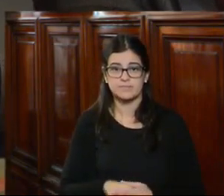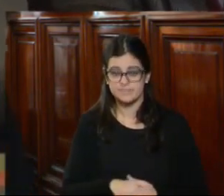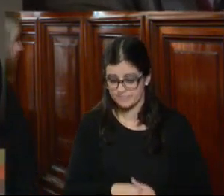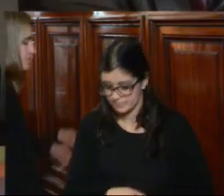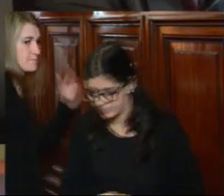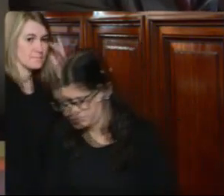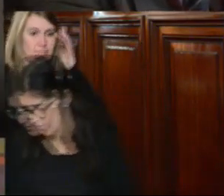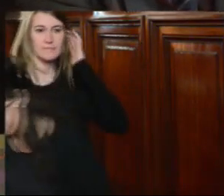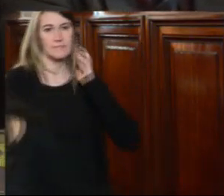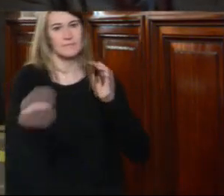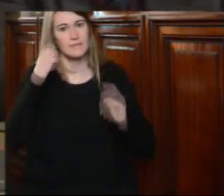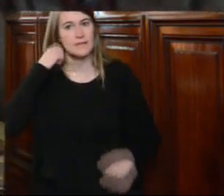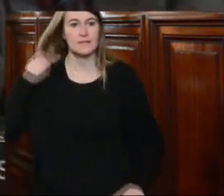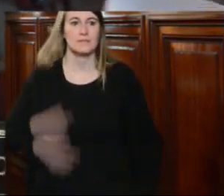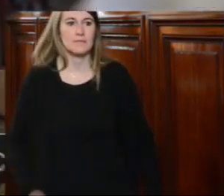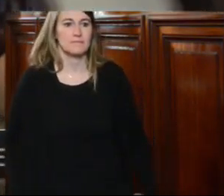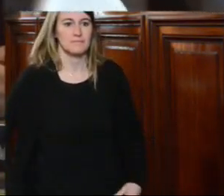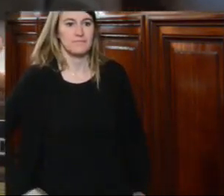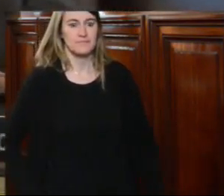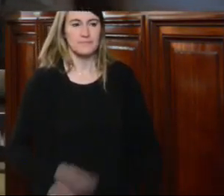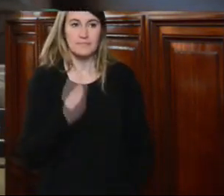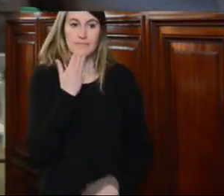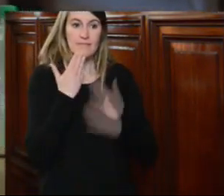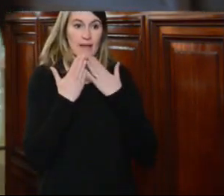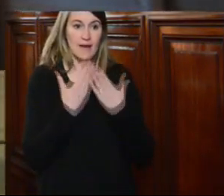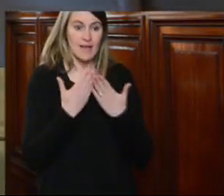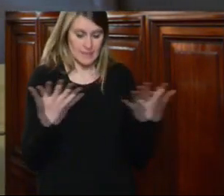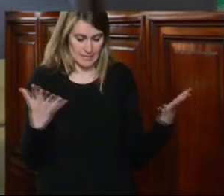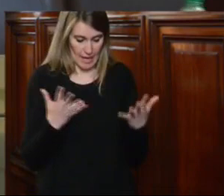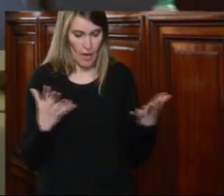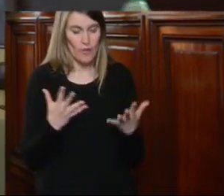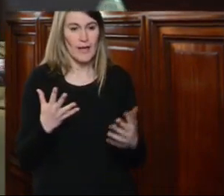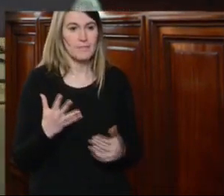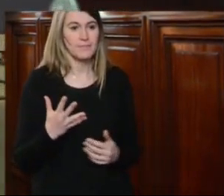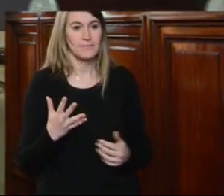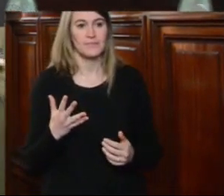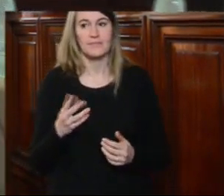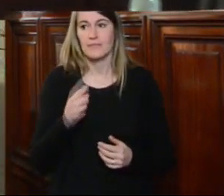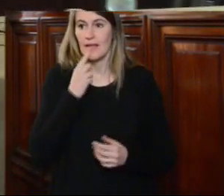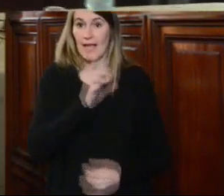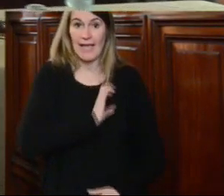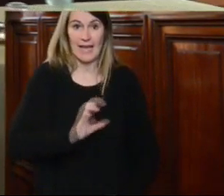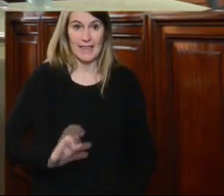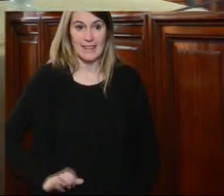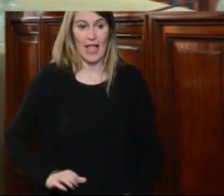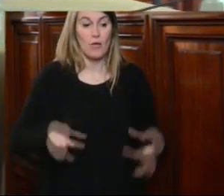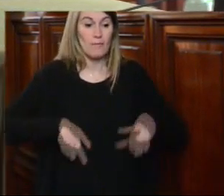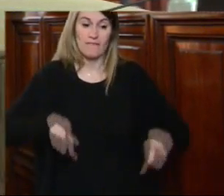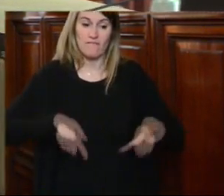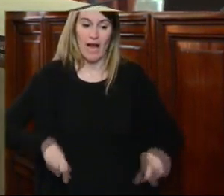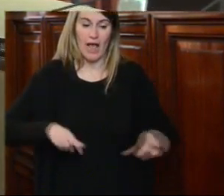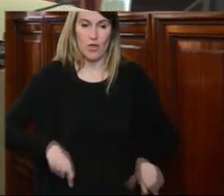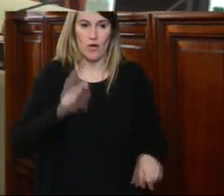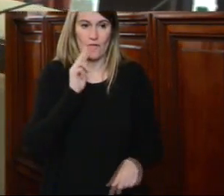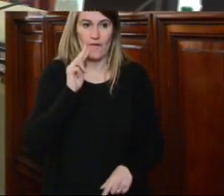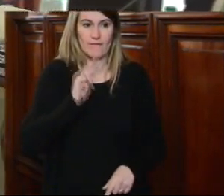Muchas gracias. Vamos a responder ahora a la intervención del Estado entiendo encabezada por la señora Embajadora e integrada por